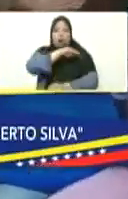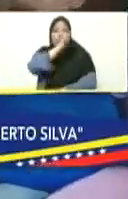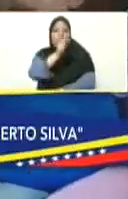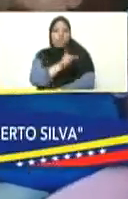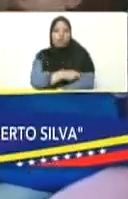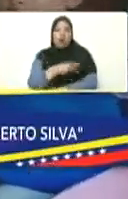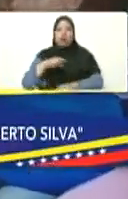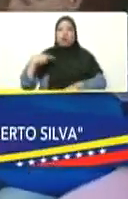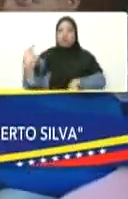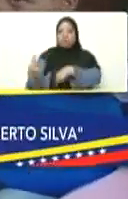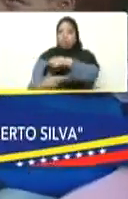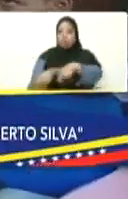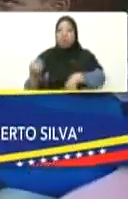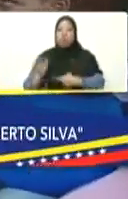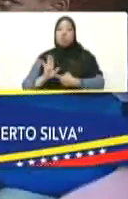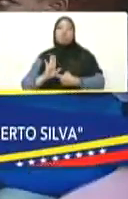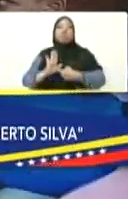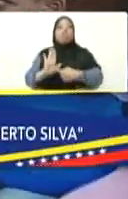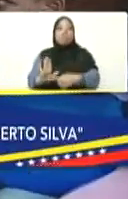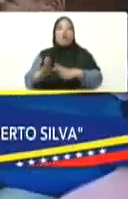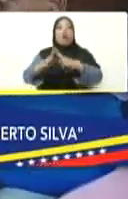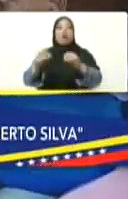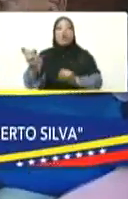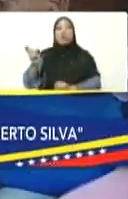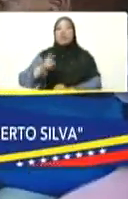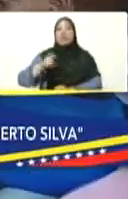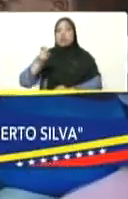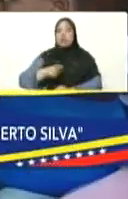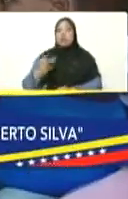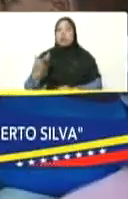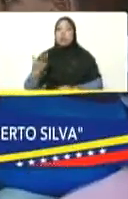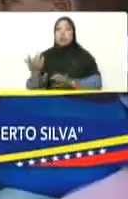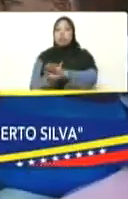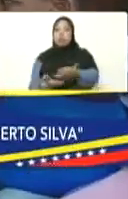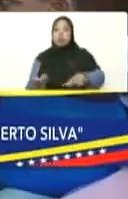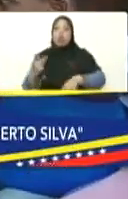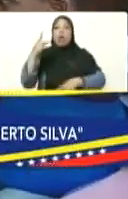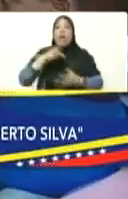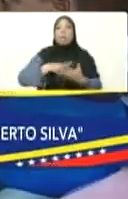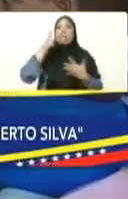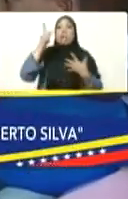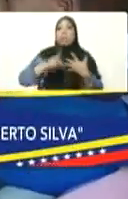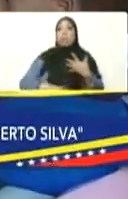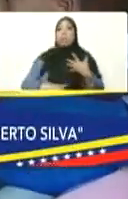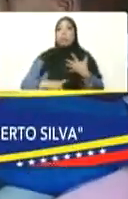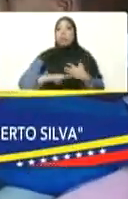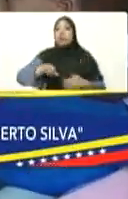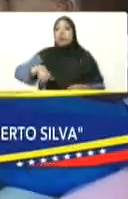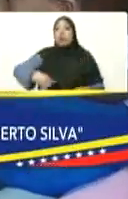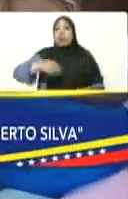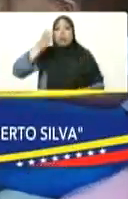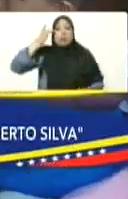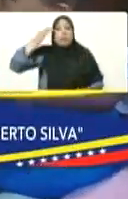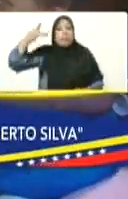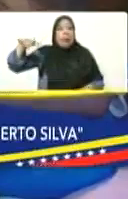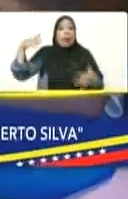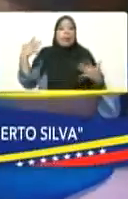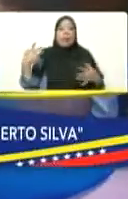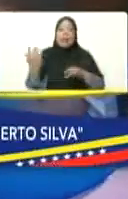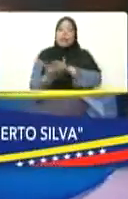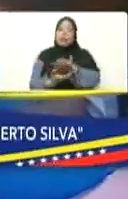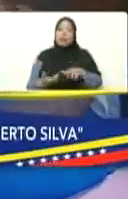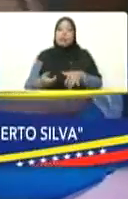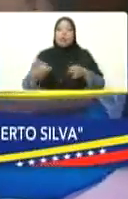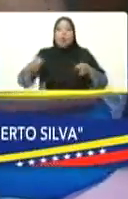siempre dando en pies de la letra todo lo que no se nos presentó en este proyecto mire no se imagina todo lo que hicimos